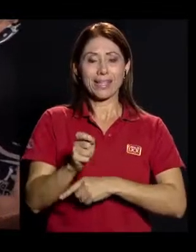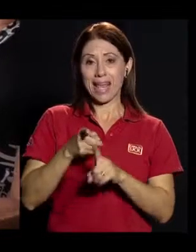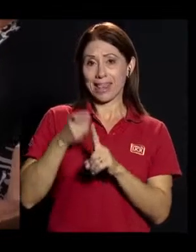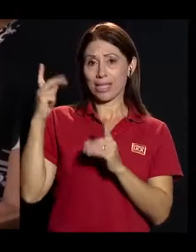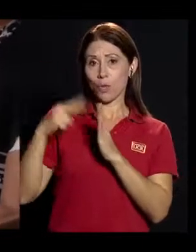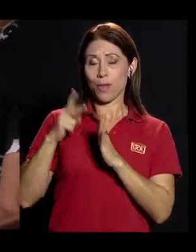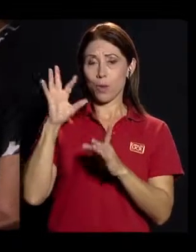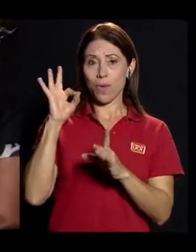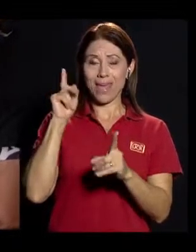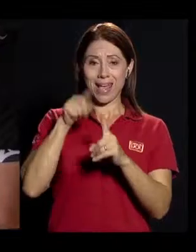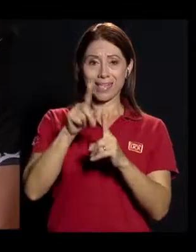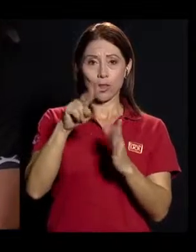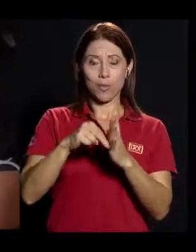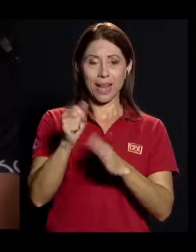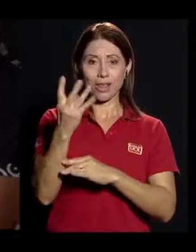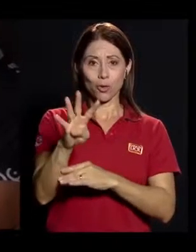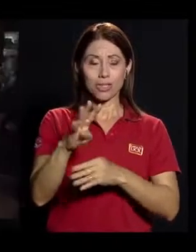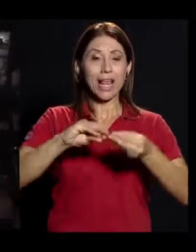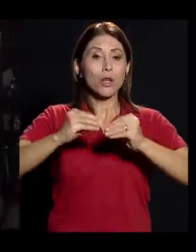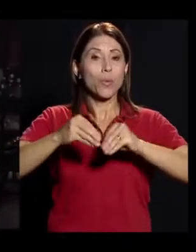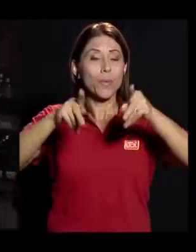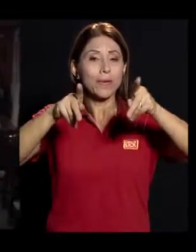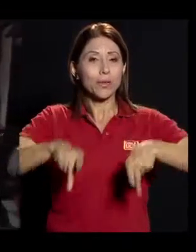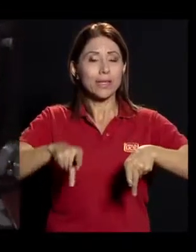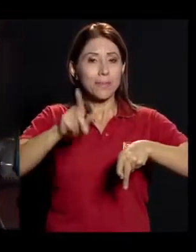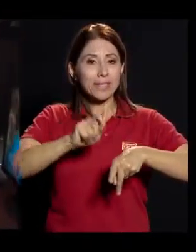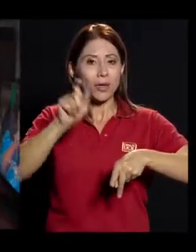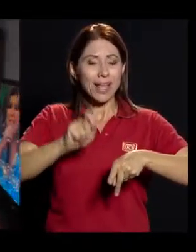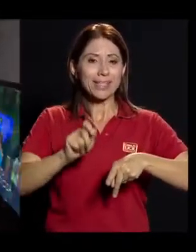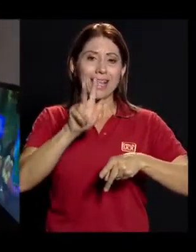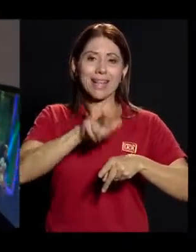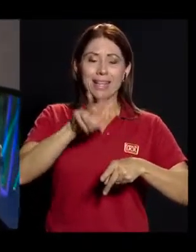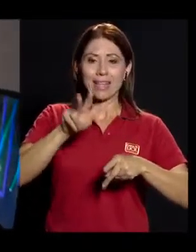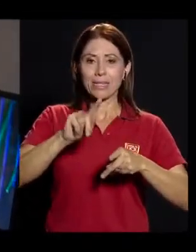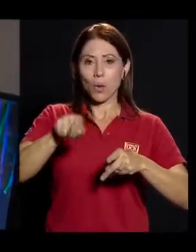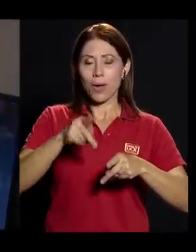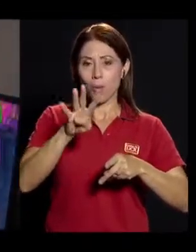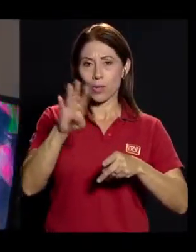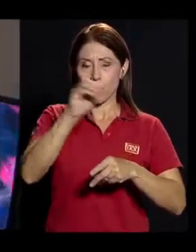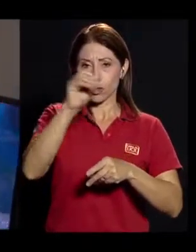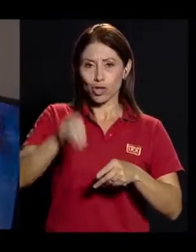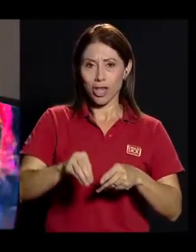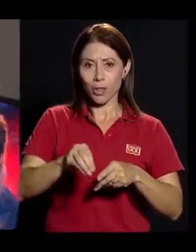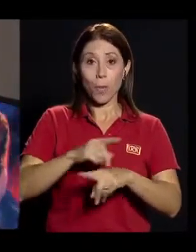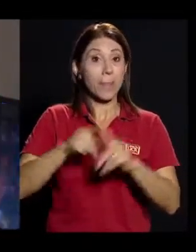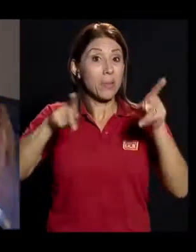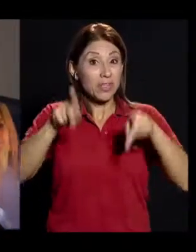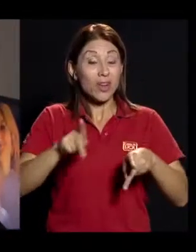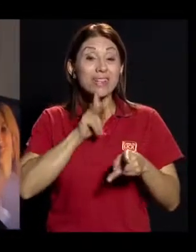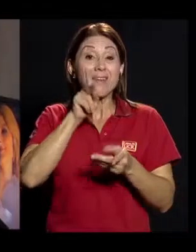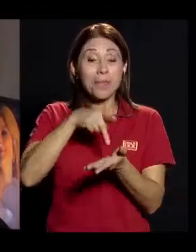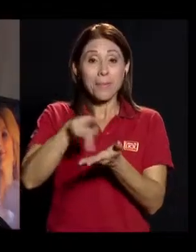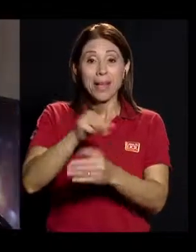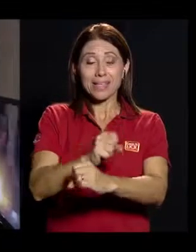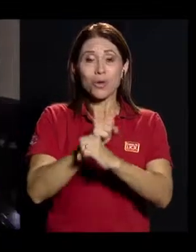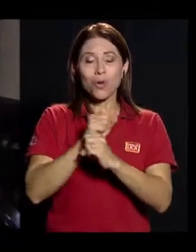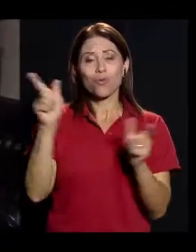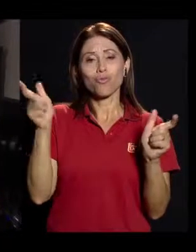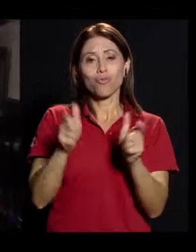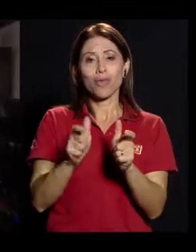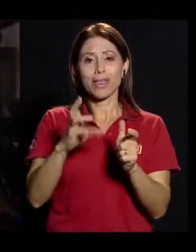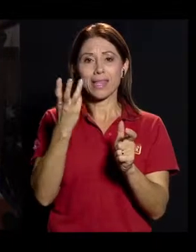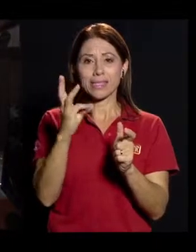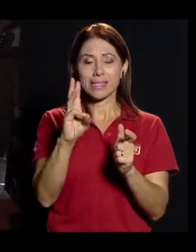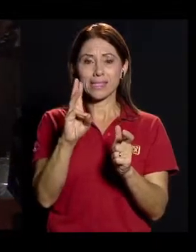de pensionados del IBM incrementó en un 33,4%, mientras que el número de cotizantes disminuyó en un 16